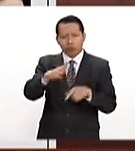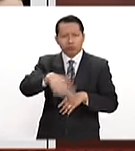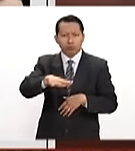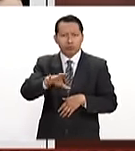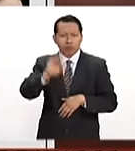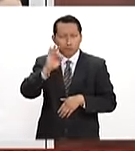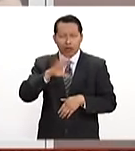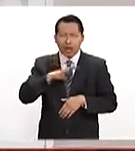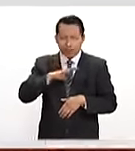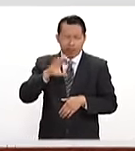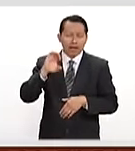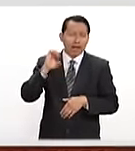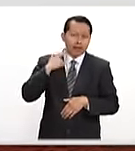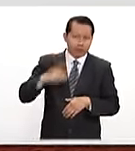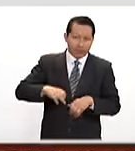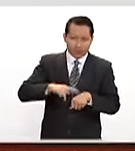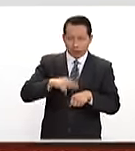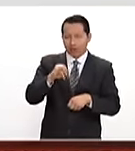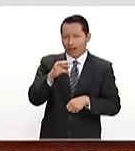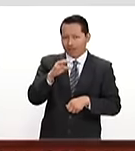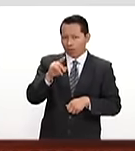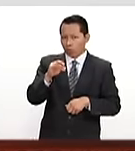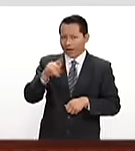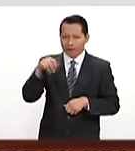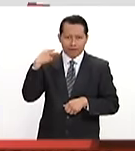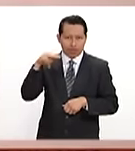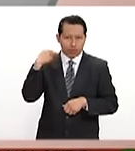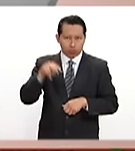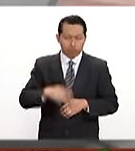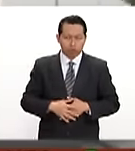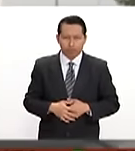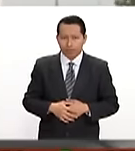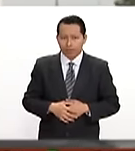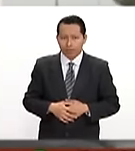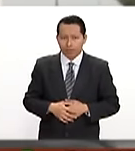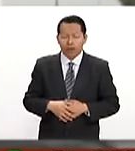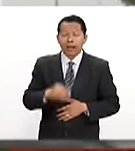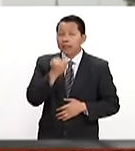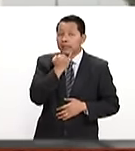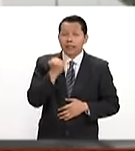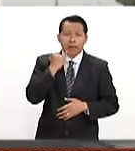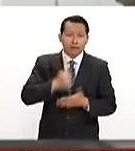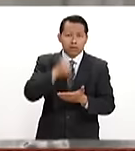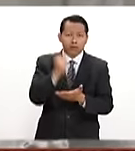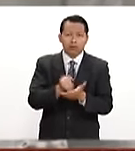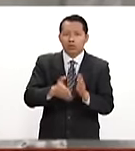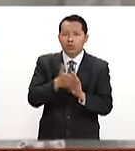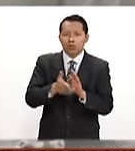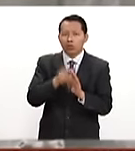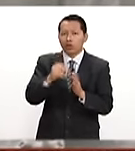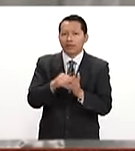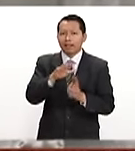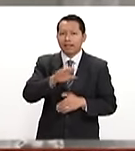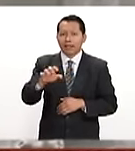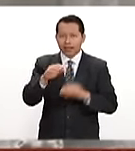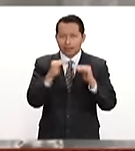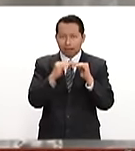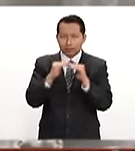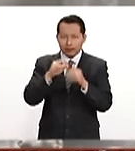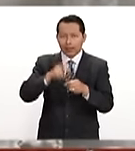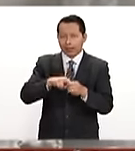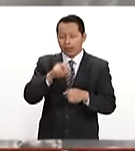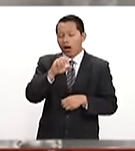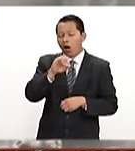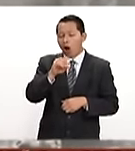Veracruz Javier Duarte quien es acusado de delincuencia organizada Israel aprueba la construcción de 2.500 viviendas en